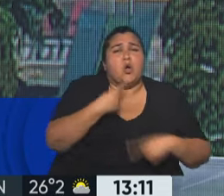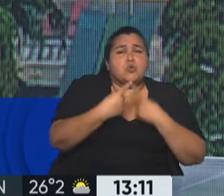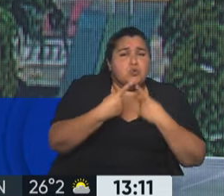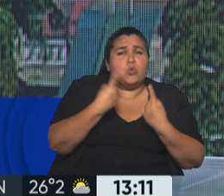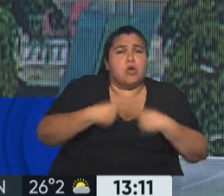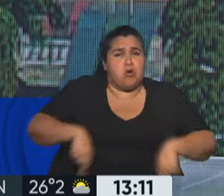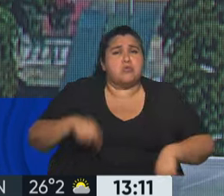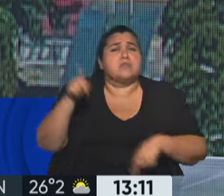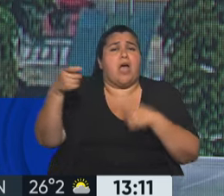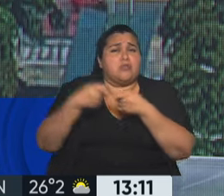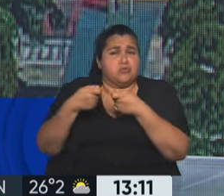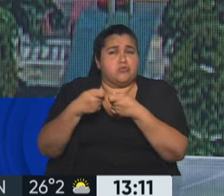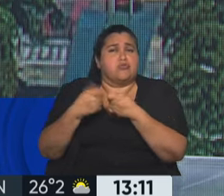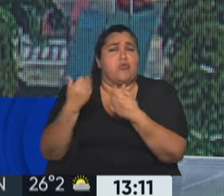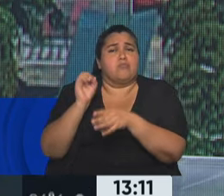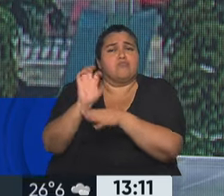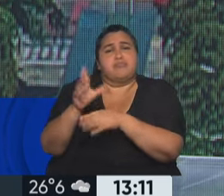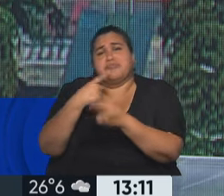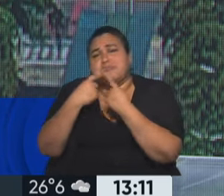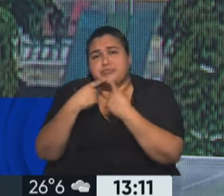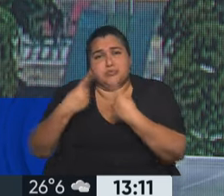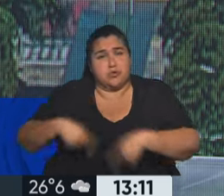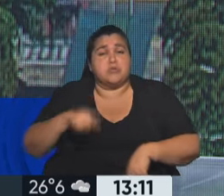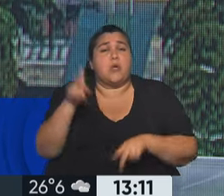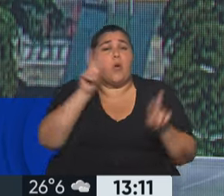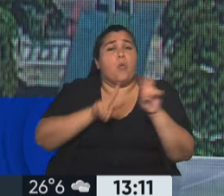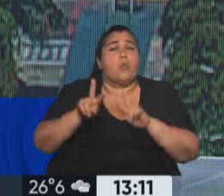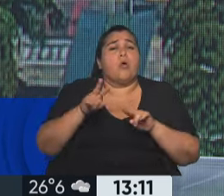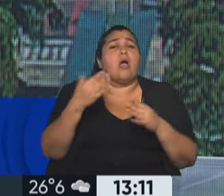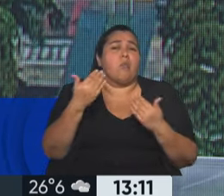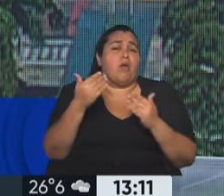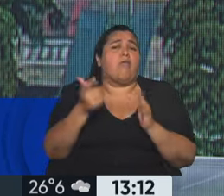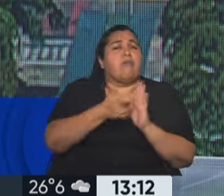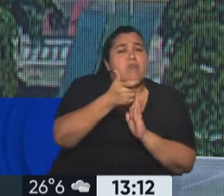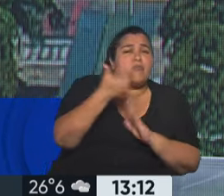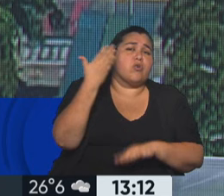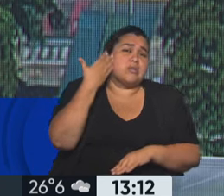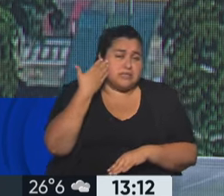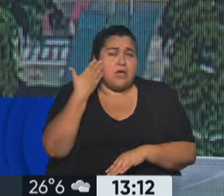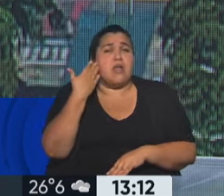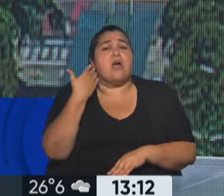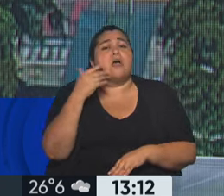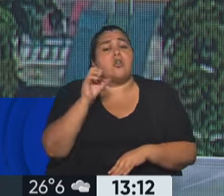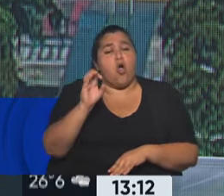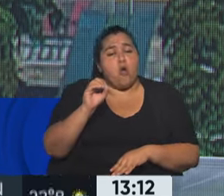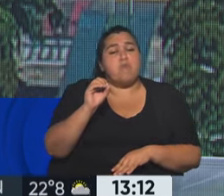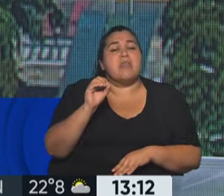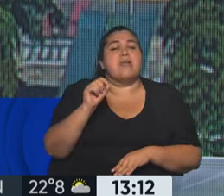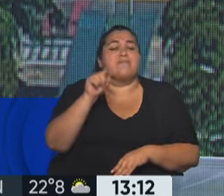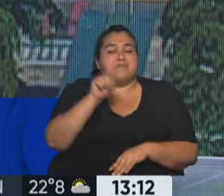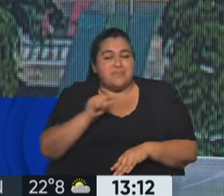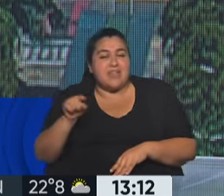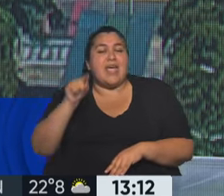contactarse con esta organización que la pueden buscar en redes sociales, en Facebook y en Instagram como guión bajo